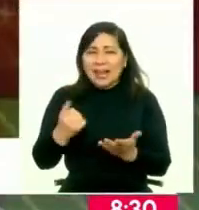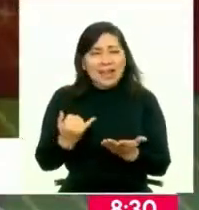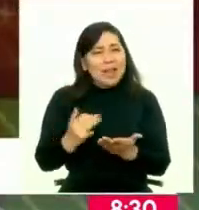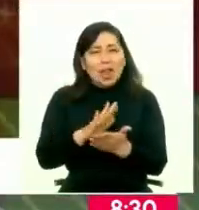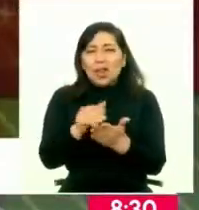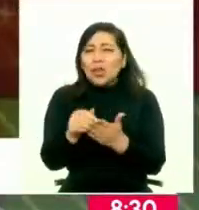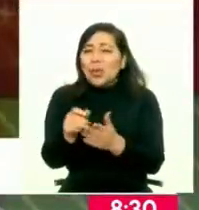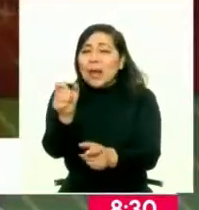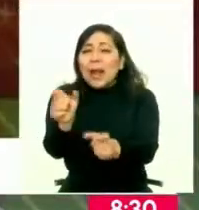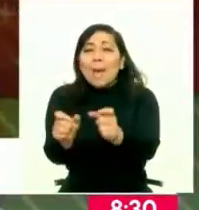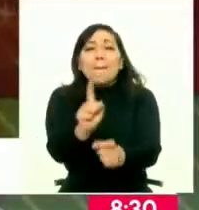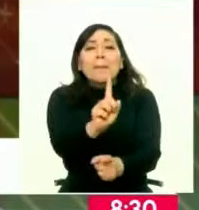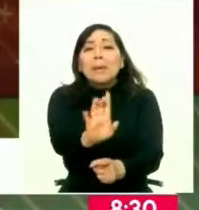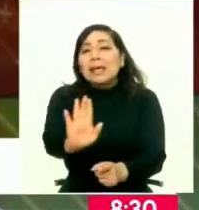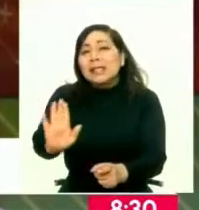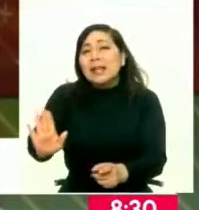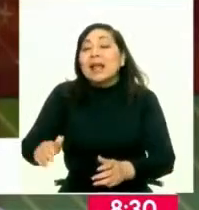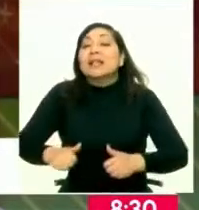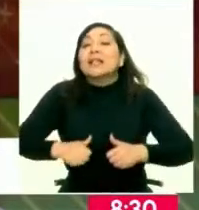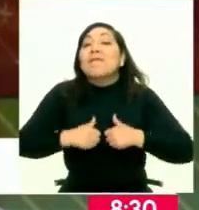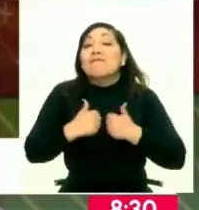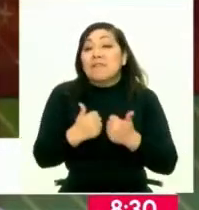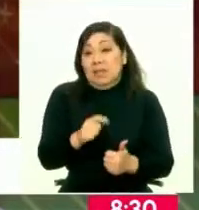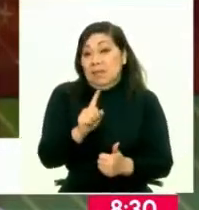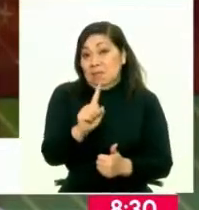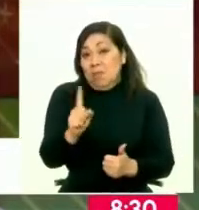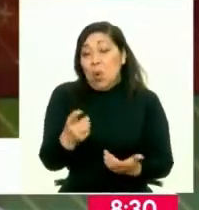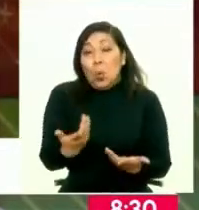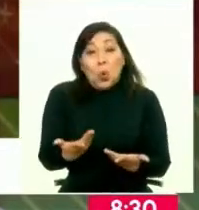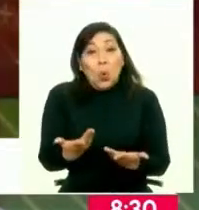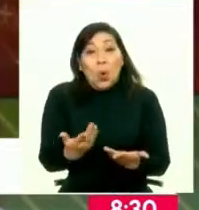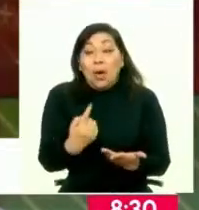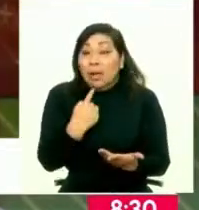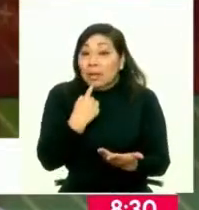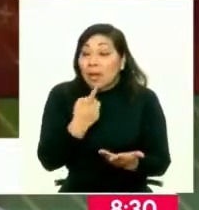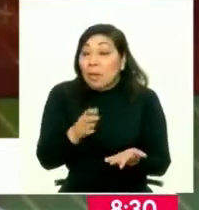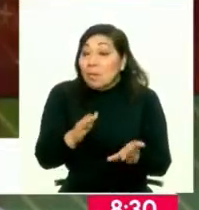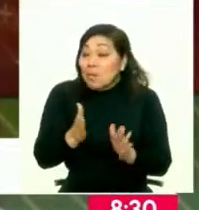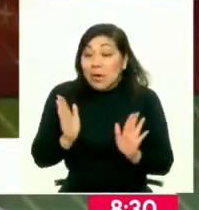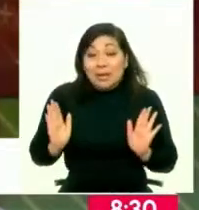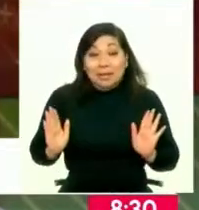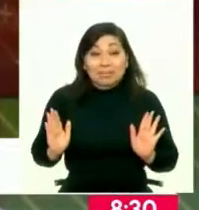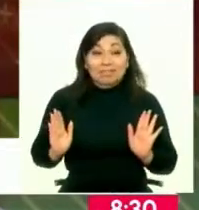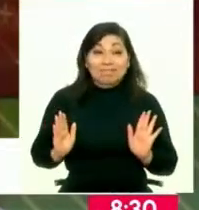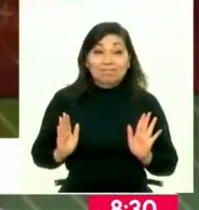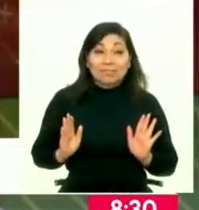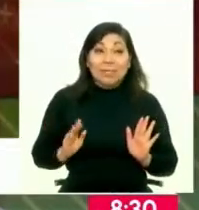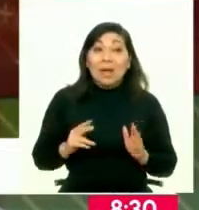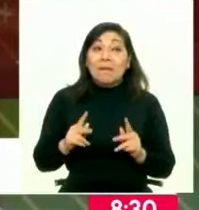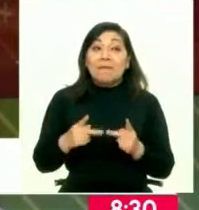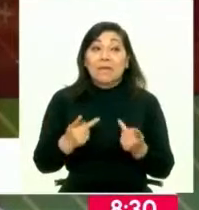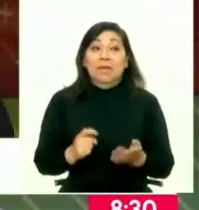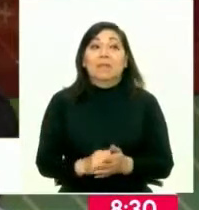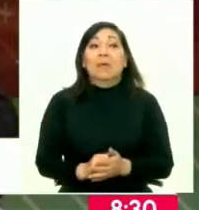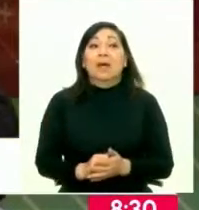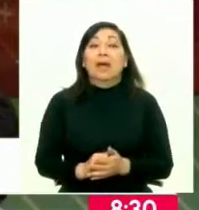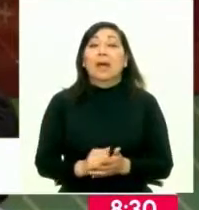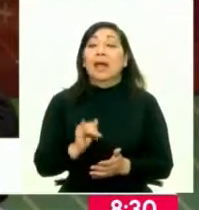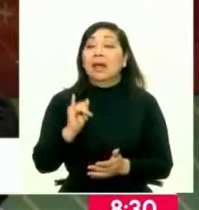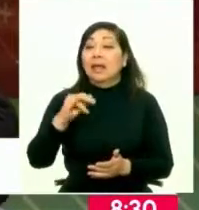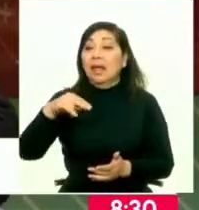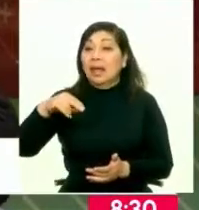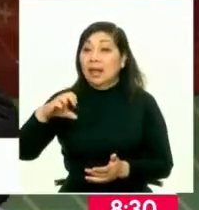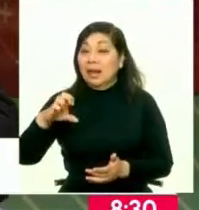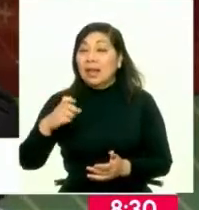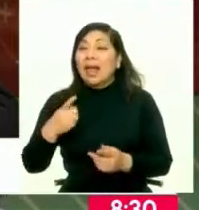de datos de todos los peruanos que se encuentran vivos. En tanto uno no haya declarado una defunción, se considera vivo. El INEI hace un